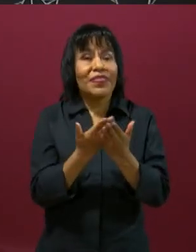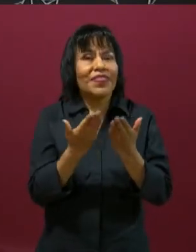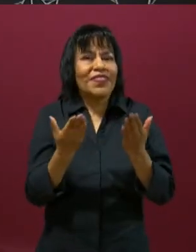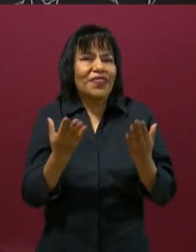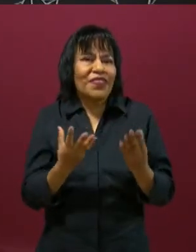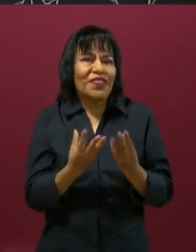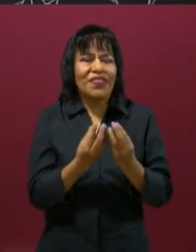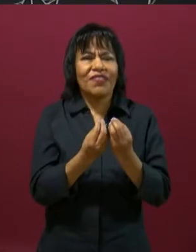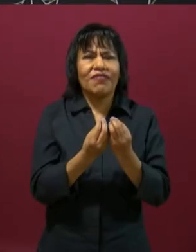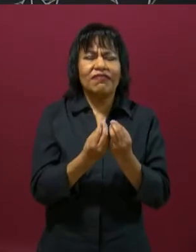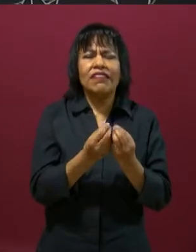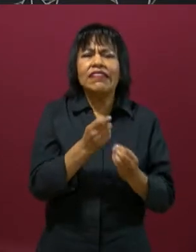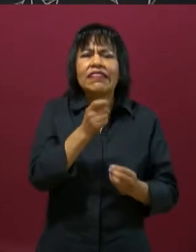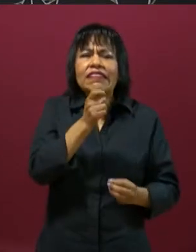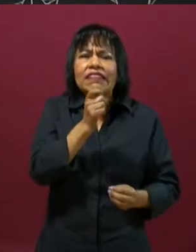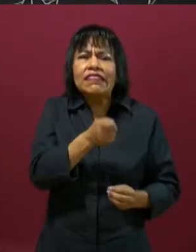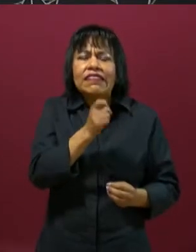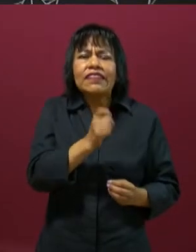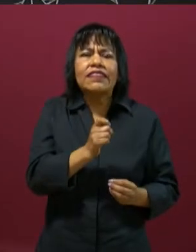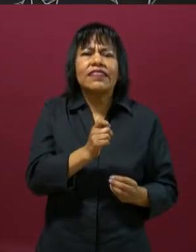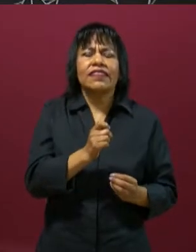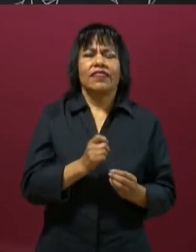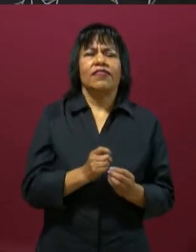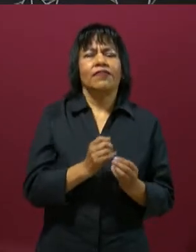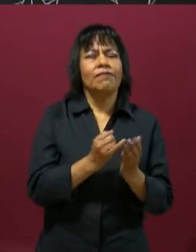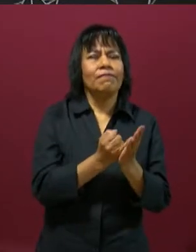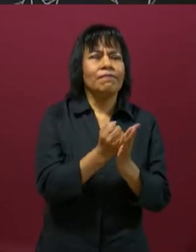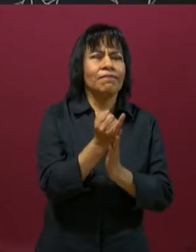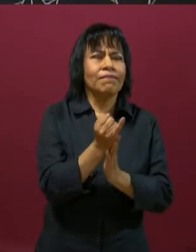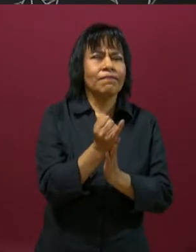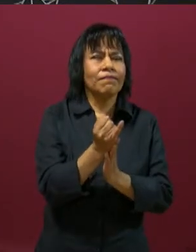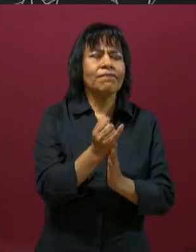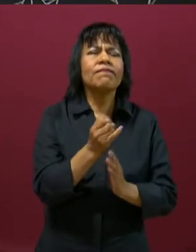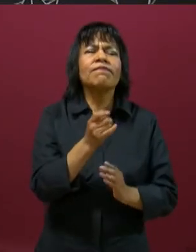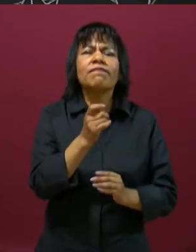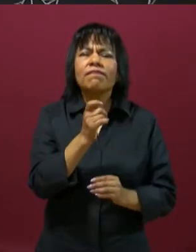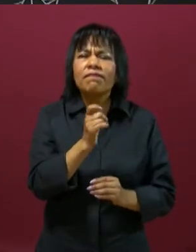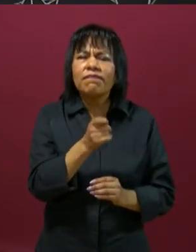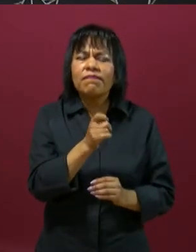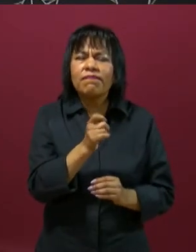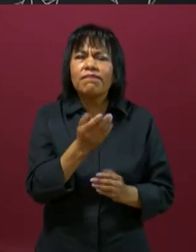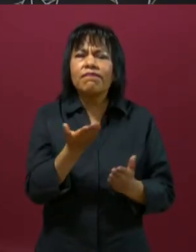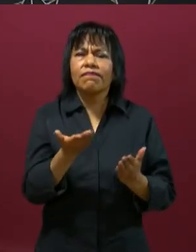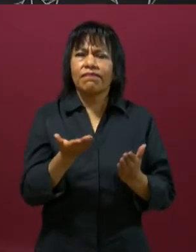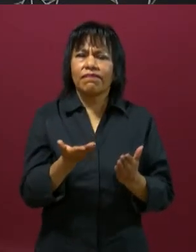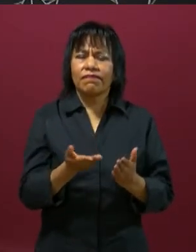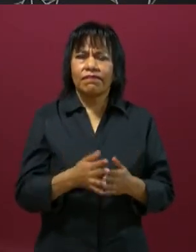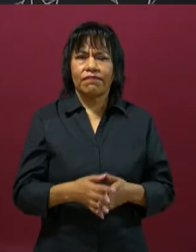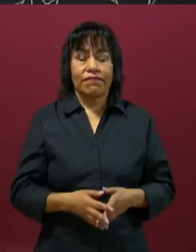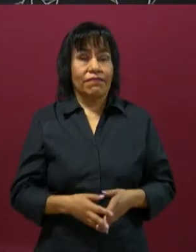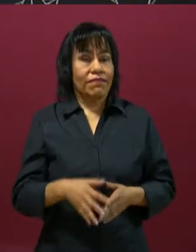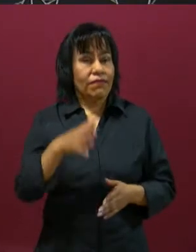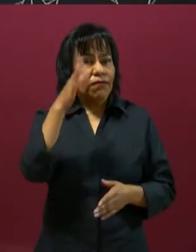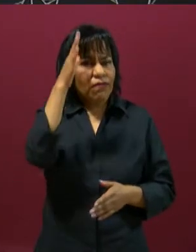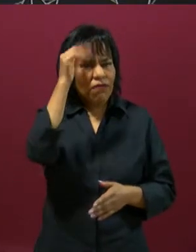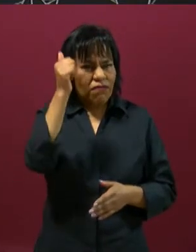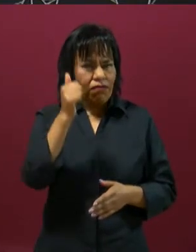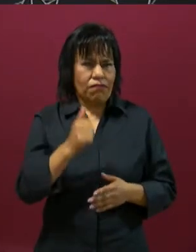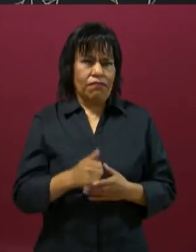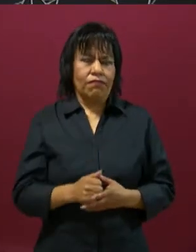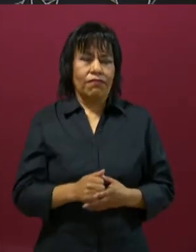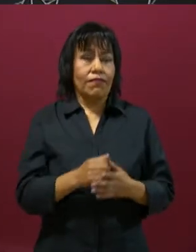aprender qué es la toma de decisiones. Para ello vamos a definir dicho concepto. La toma de